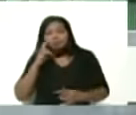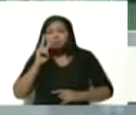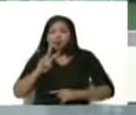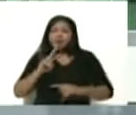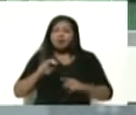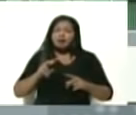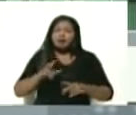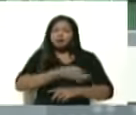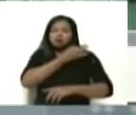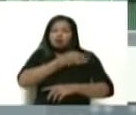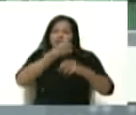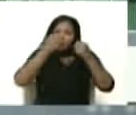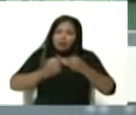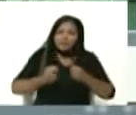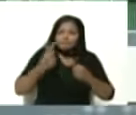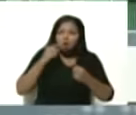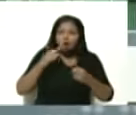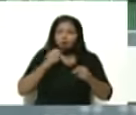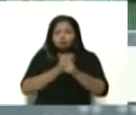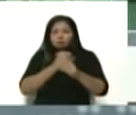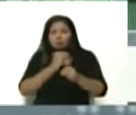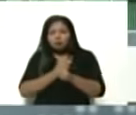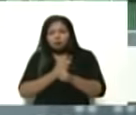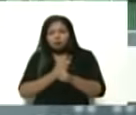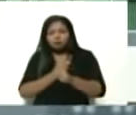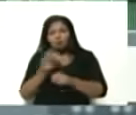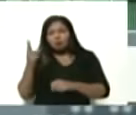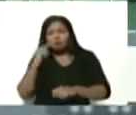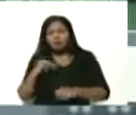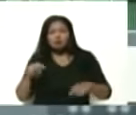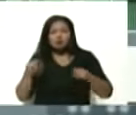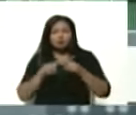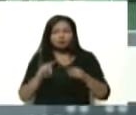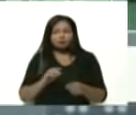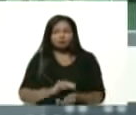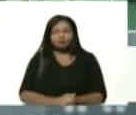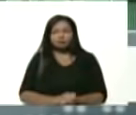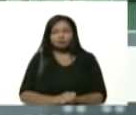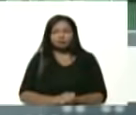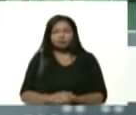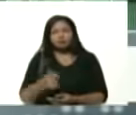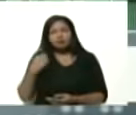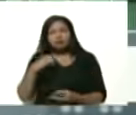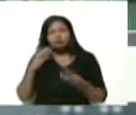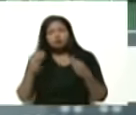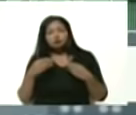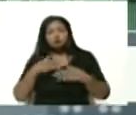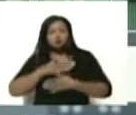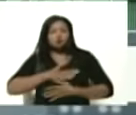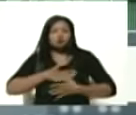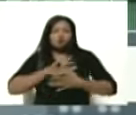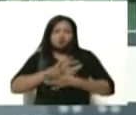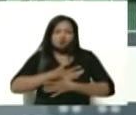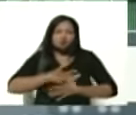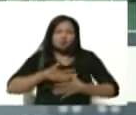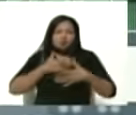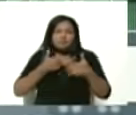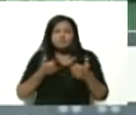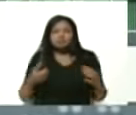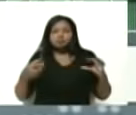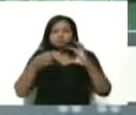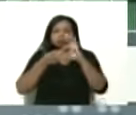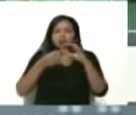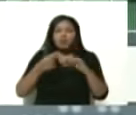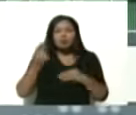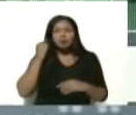socialismo obrerista bolivariano tenga tanta calidad de la mano de la